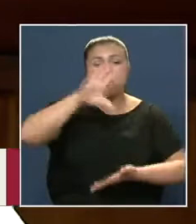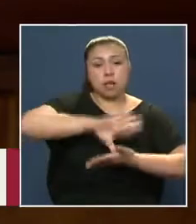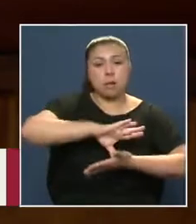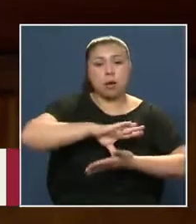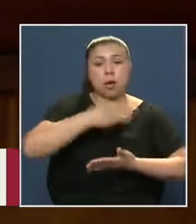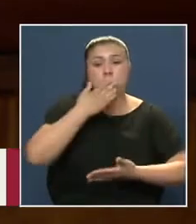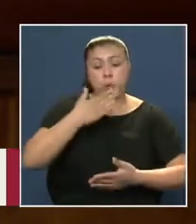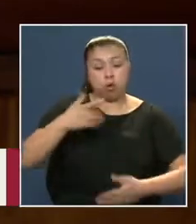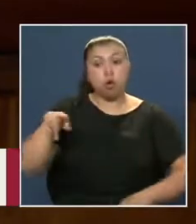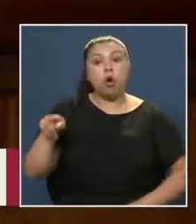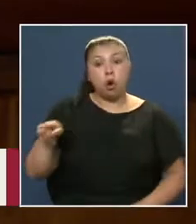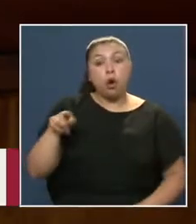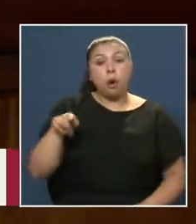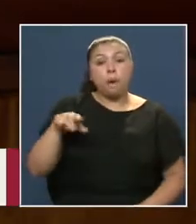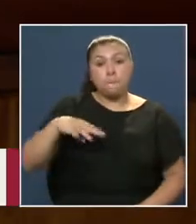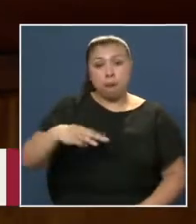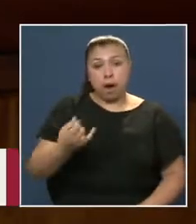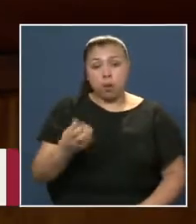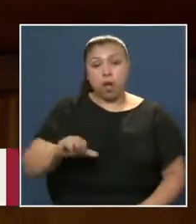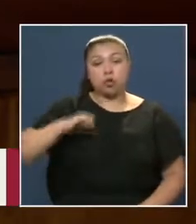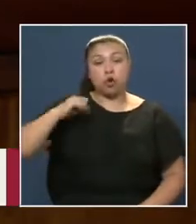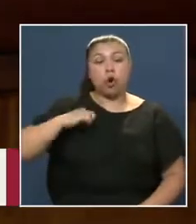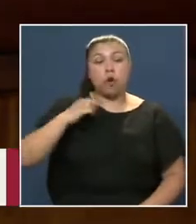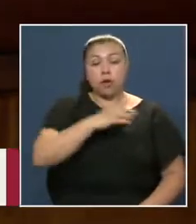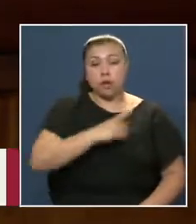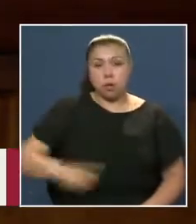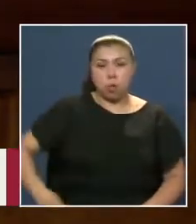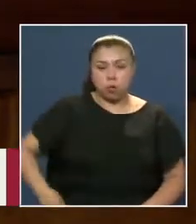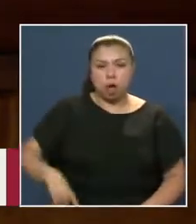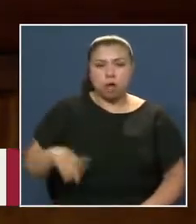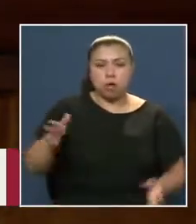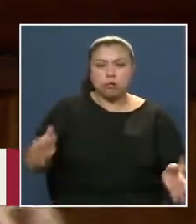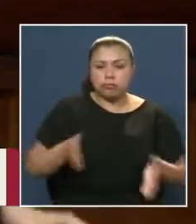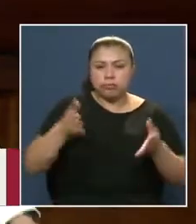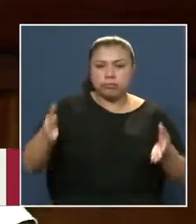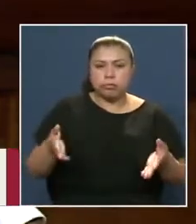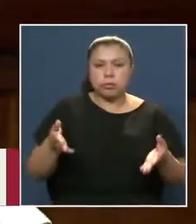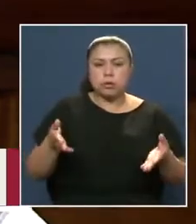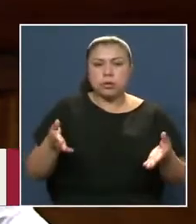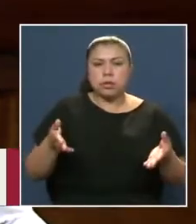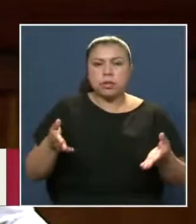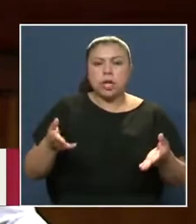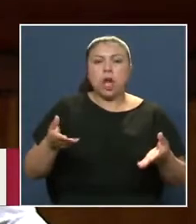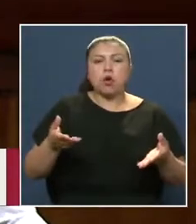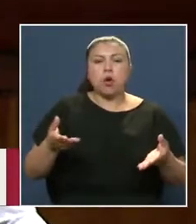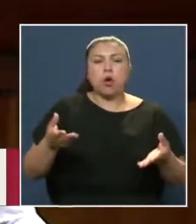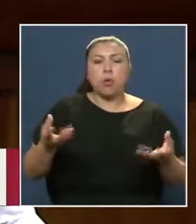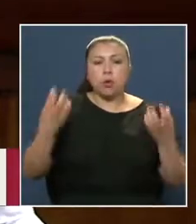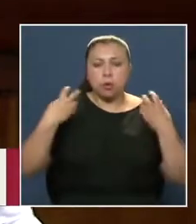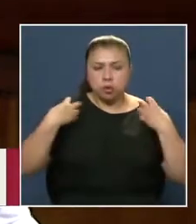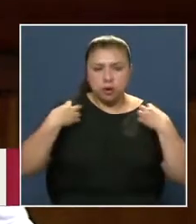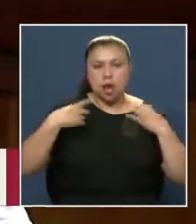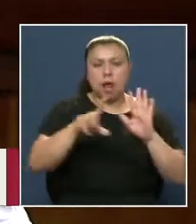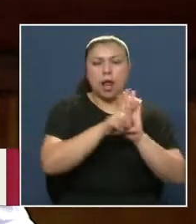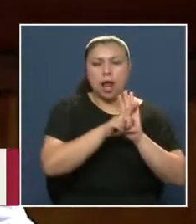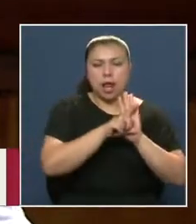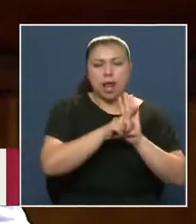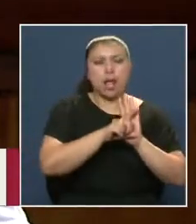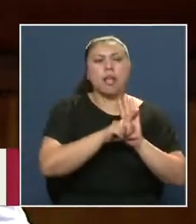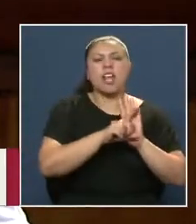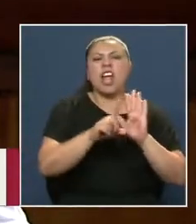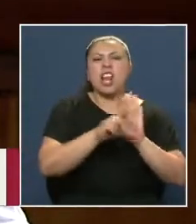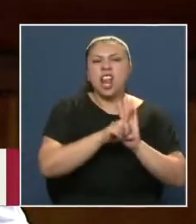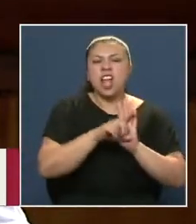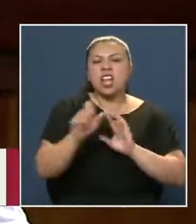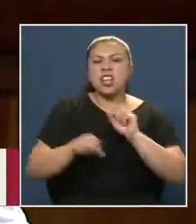Diputado Muy joven Fue uno De los promotores De derogar La ley Maldita La ley Mal llamada